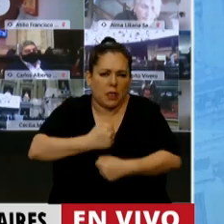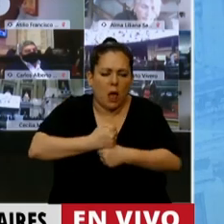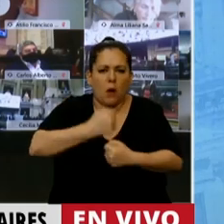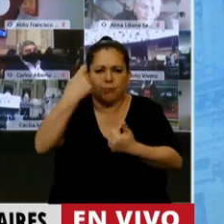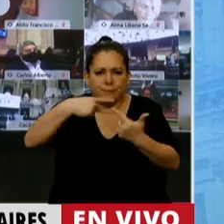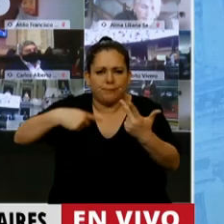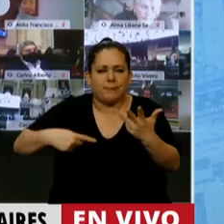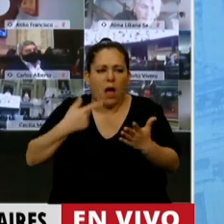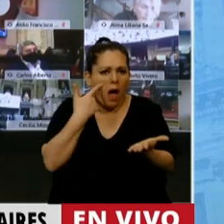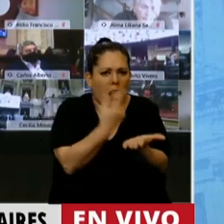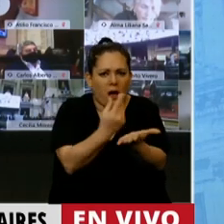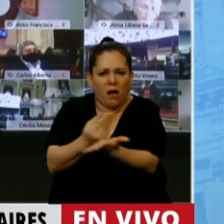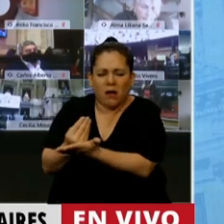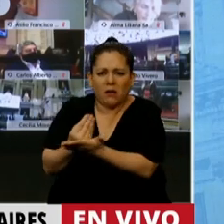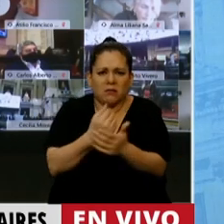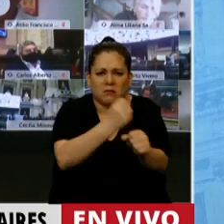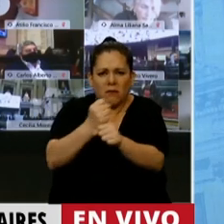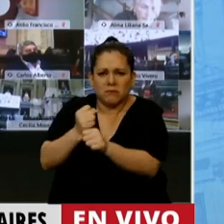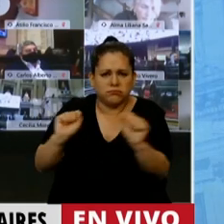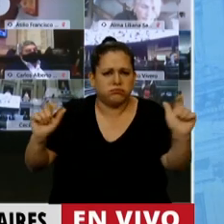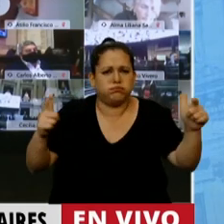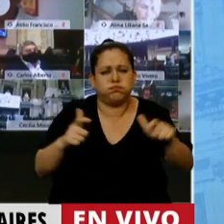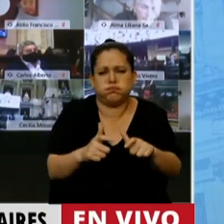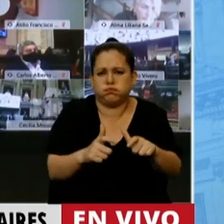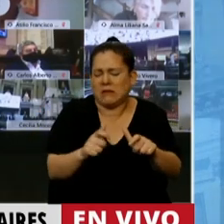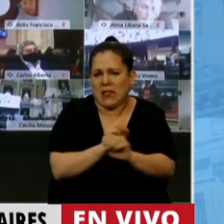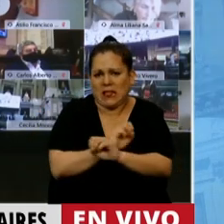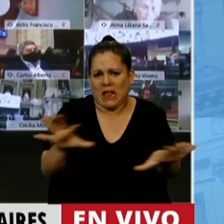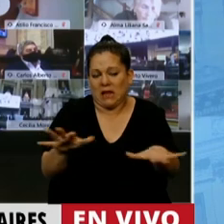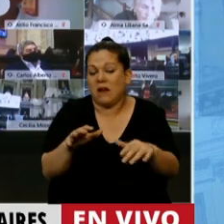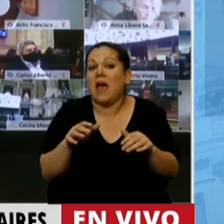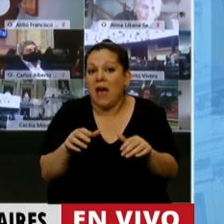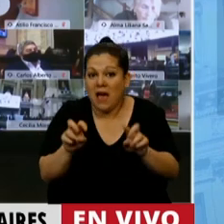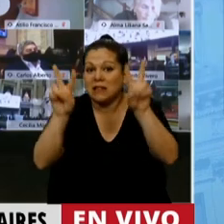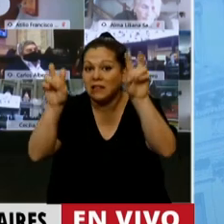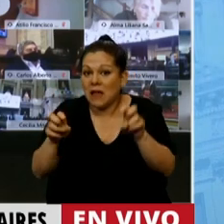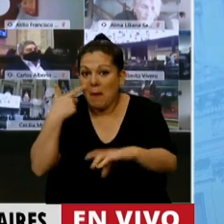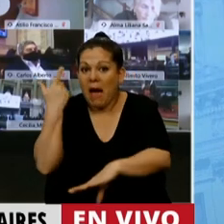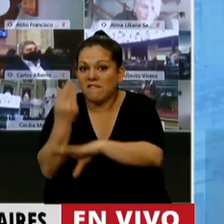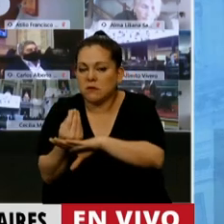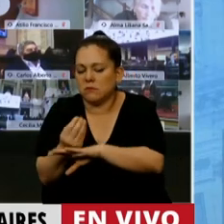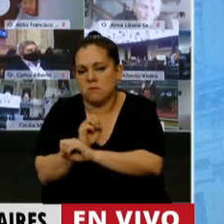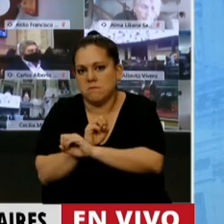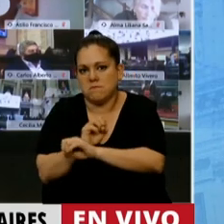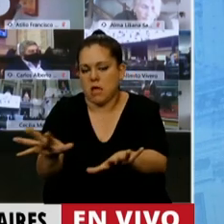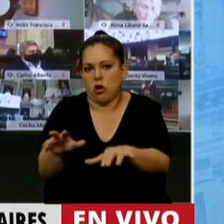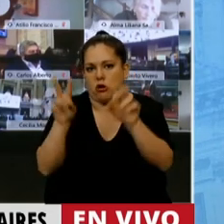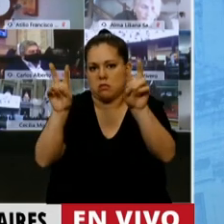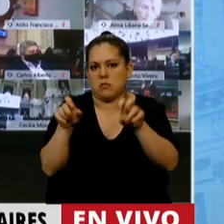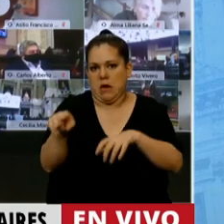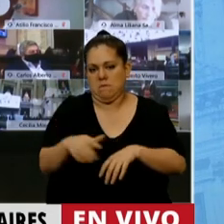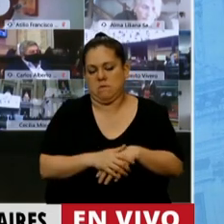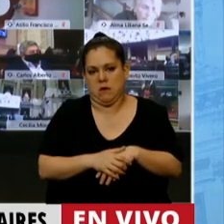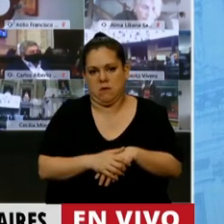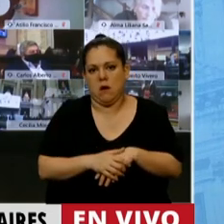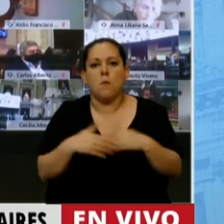marco de desocupación creciente y de depreciación salarial, es impresionante. Y ni hablar de la crisis habitacional. Y por eso, ¿qué